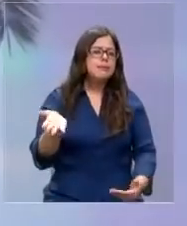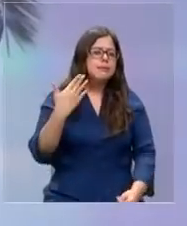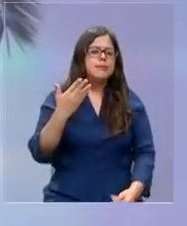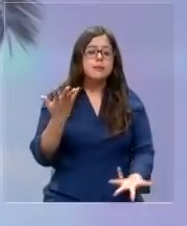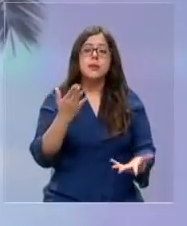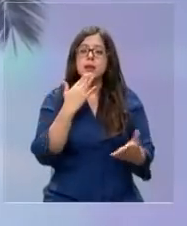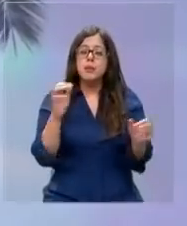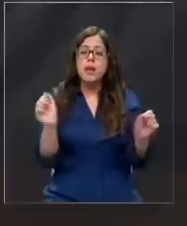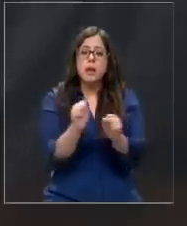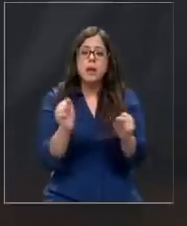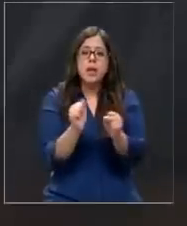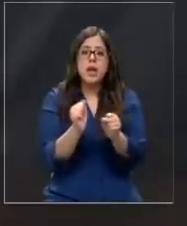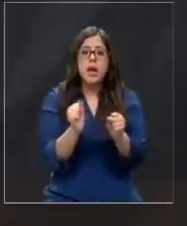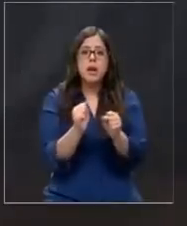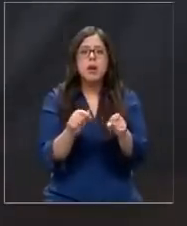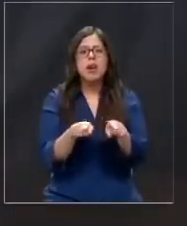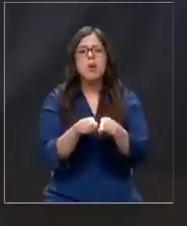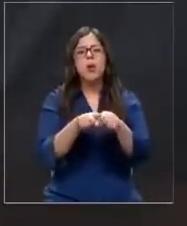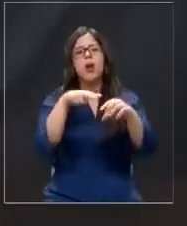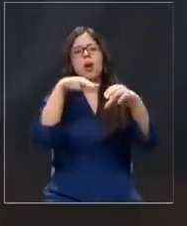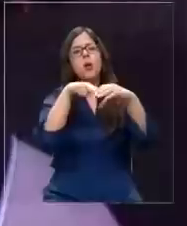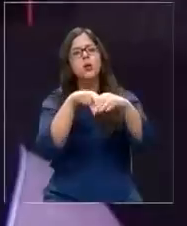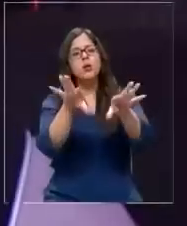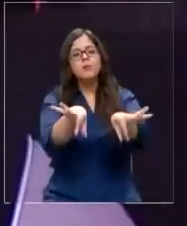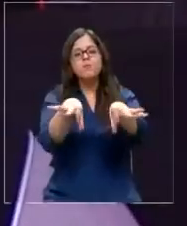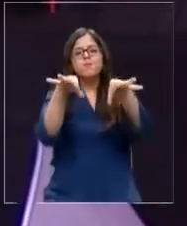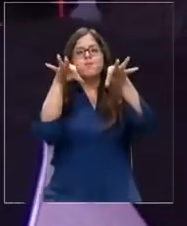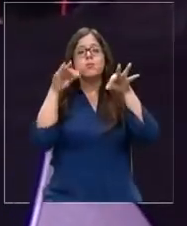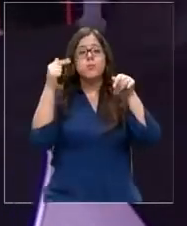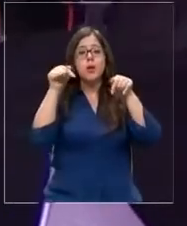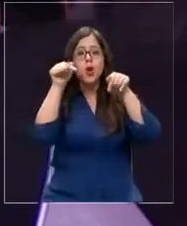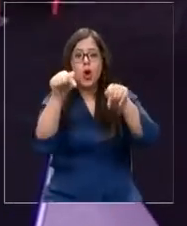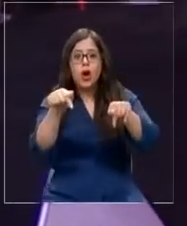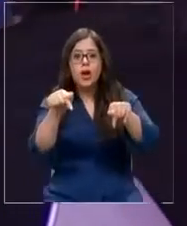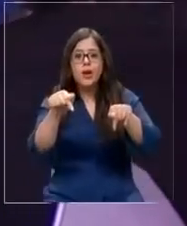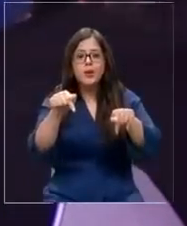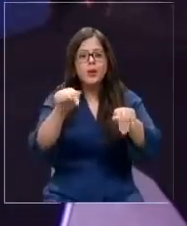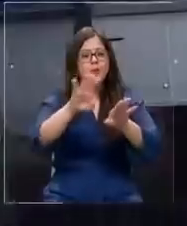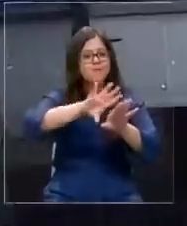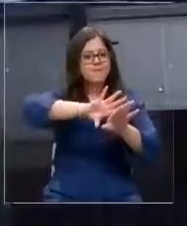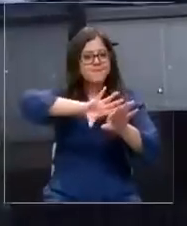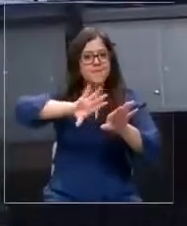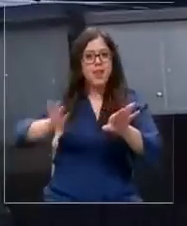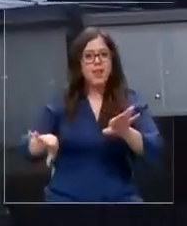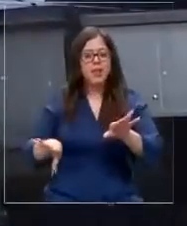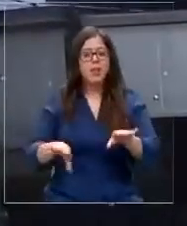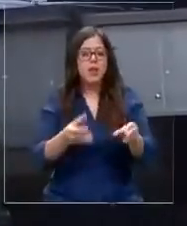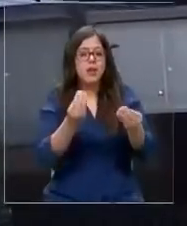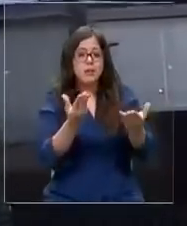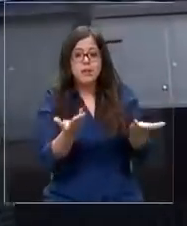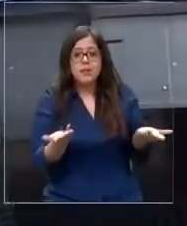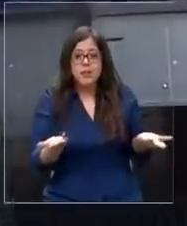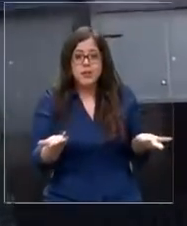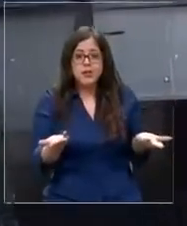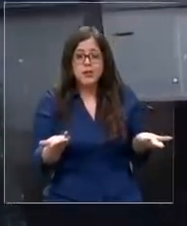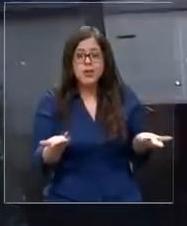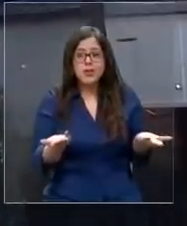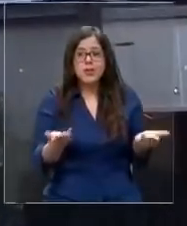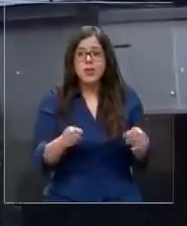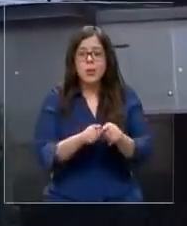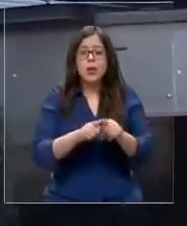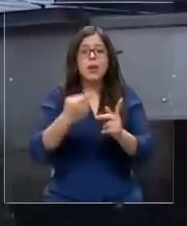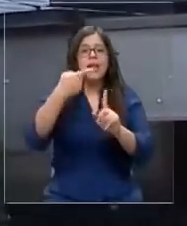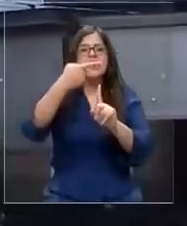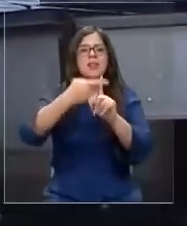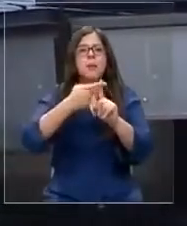en el frío invierno no están ganas de estar acostado, pero esas sensaciones van quedando atrás. Es rico tener algo que te mantenga la